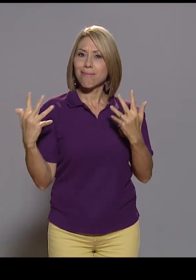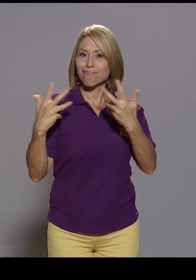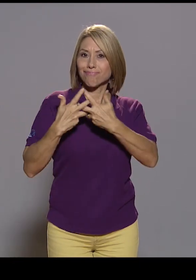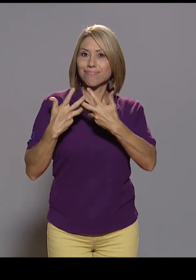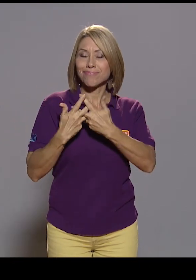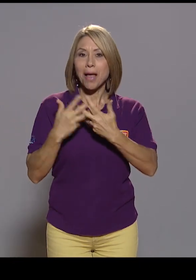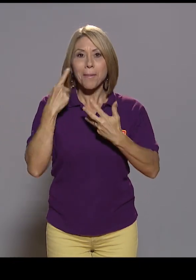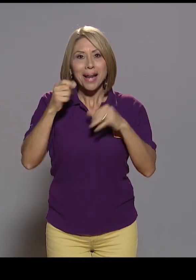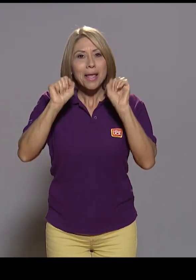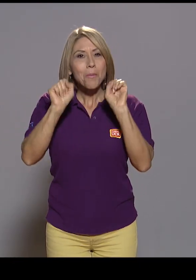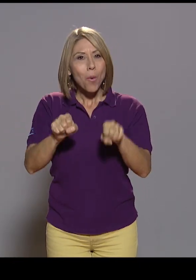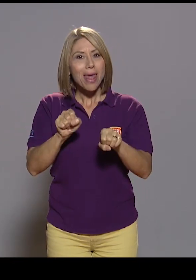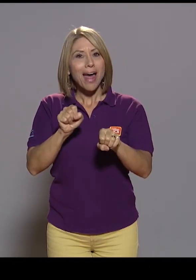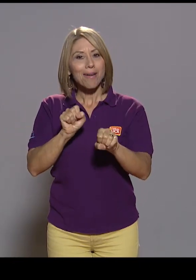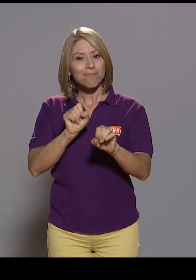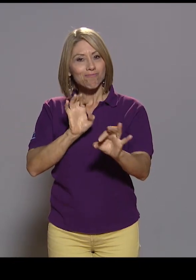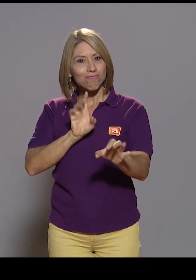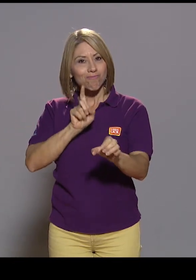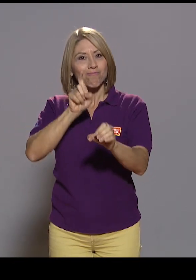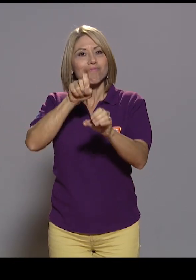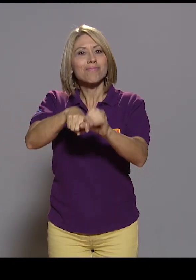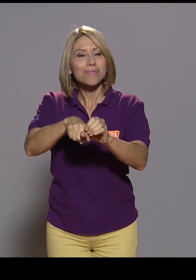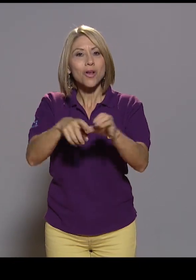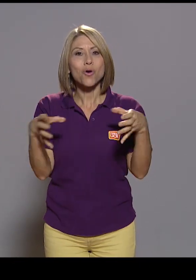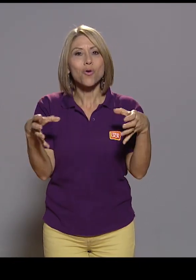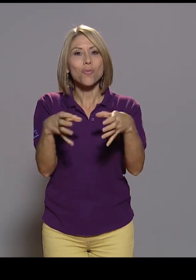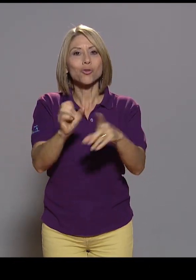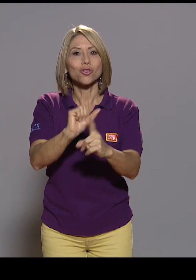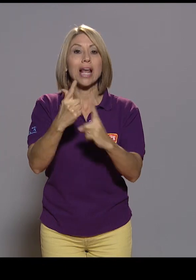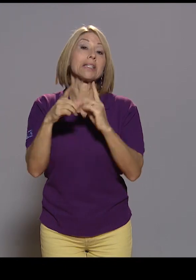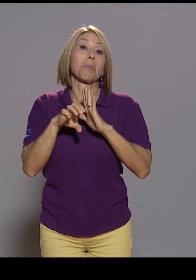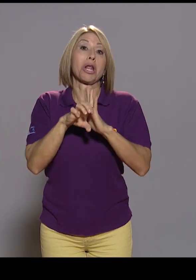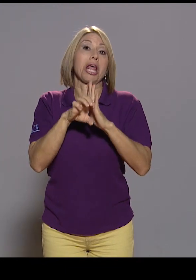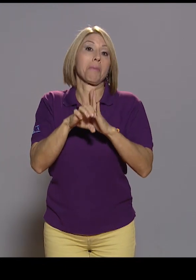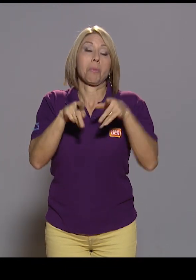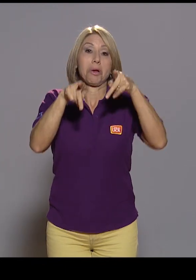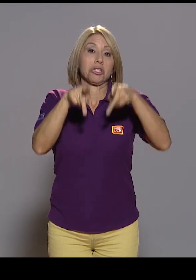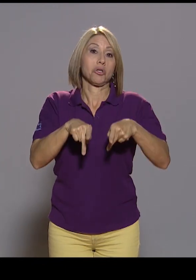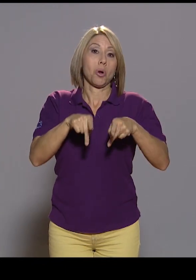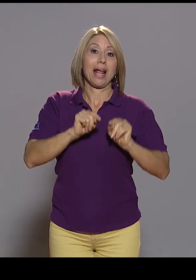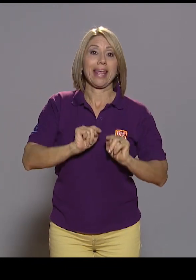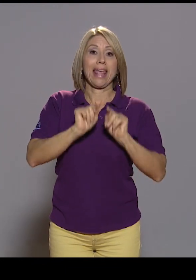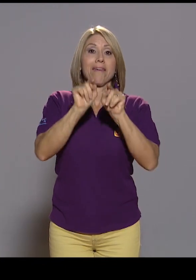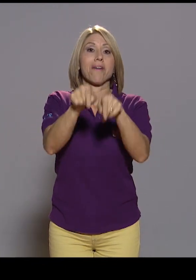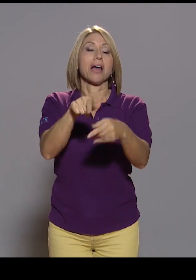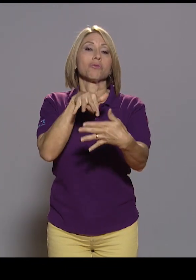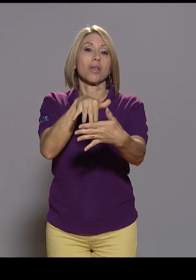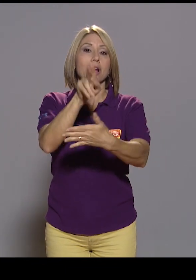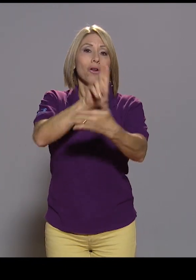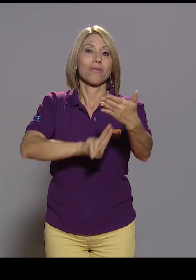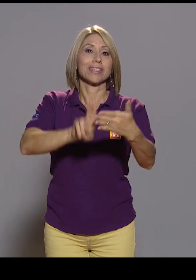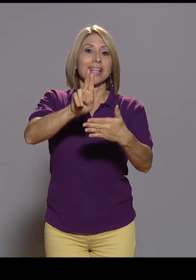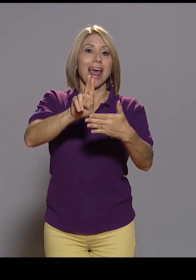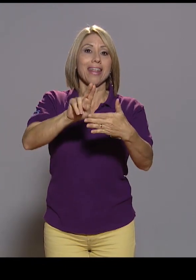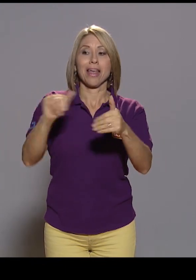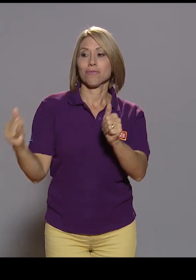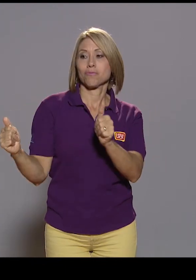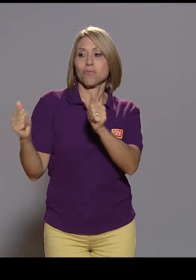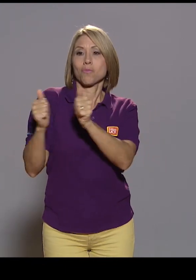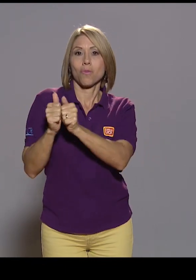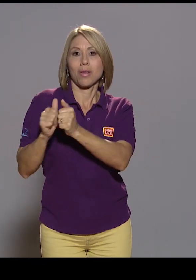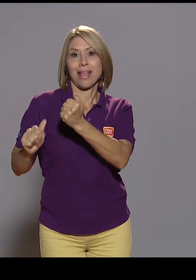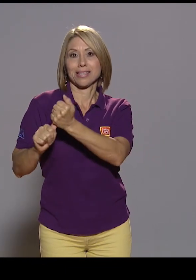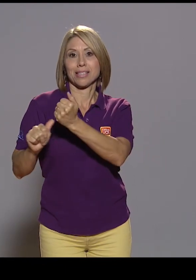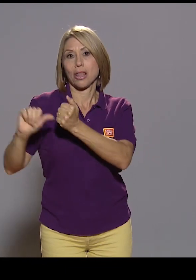círculos sociales. Vuelvo al ejemplo que daba, de repente alguien que va a la universidad que vaya con alguien de su misma edad, ¿verdad?, que no parezca como